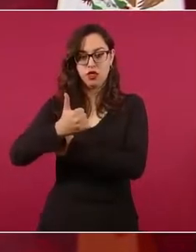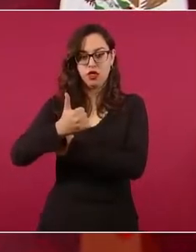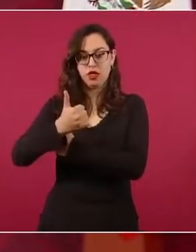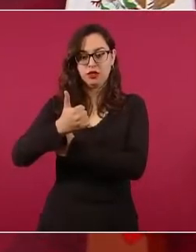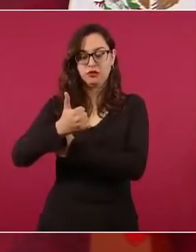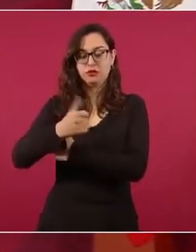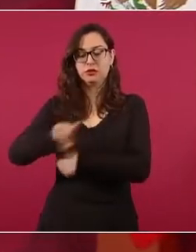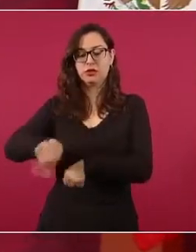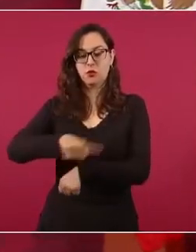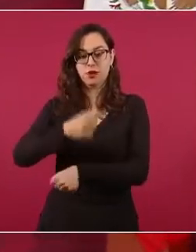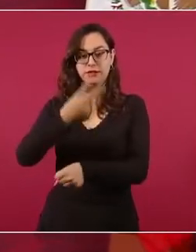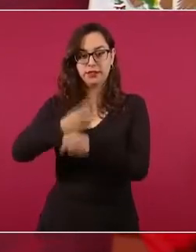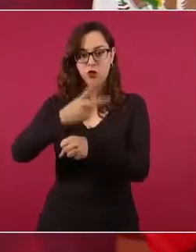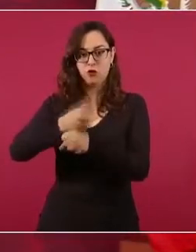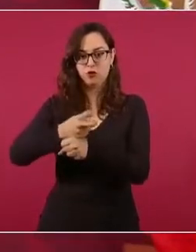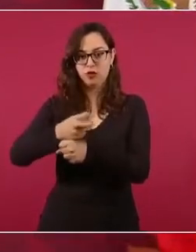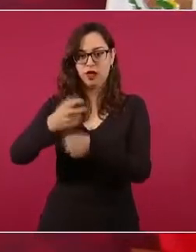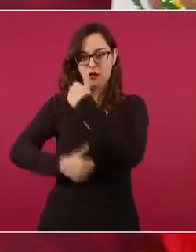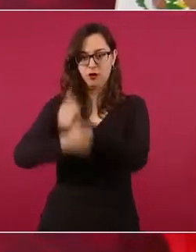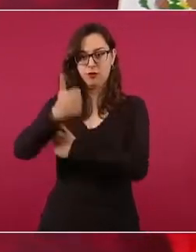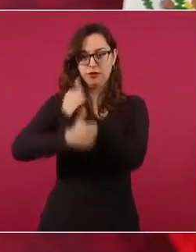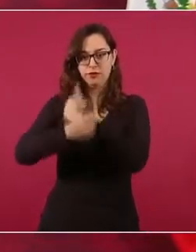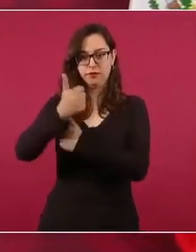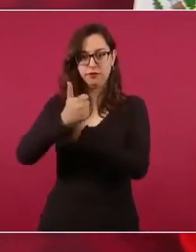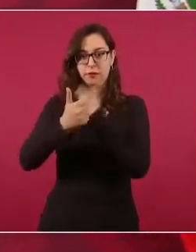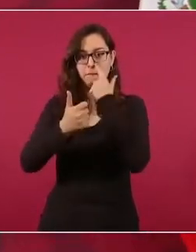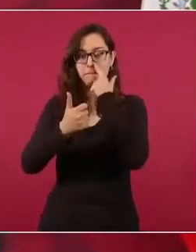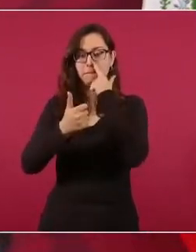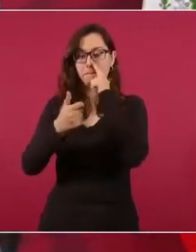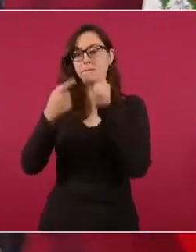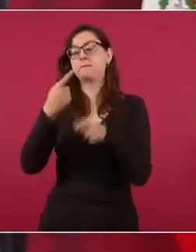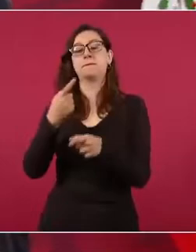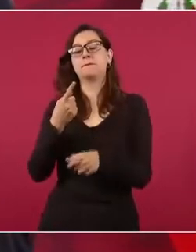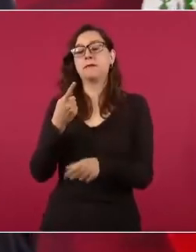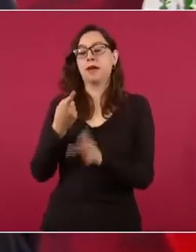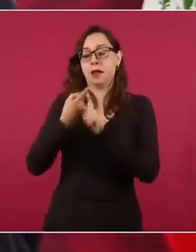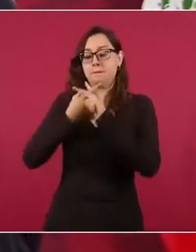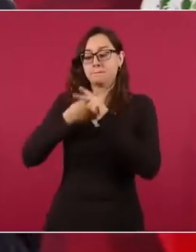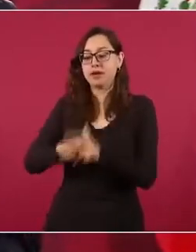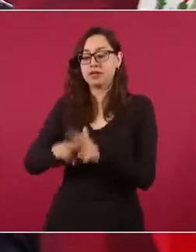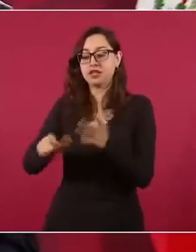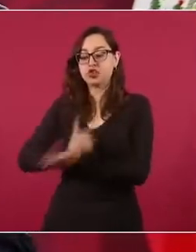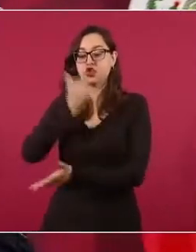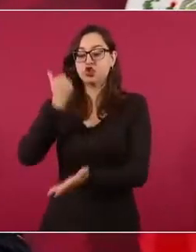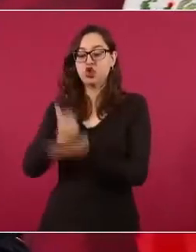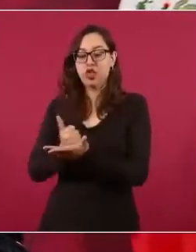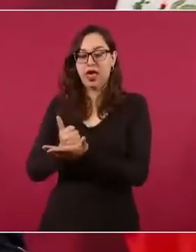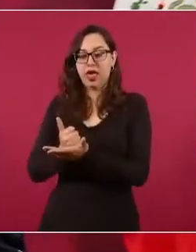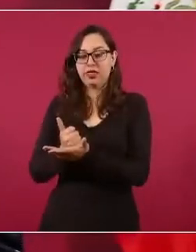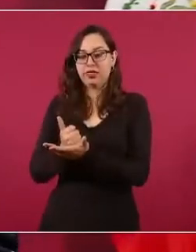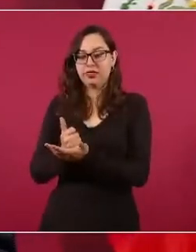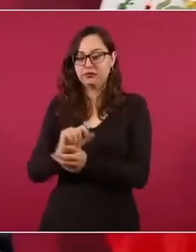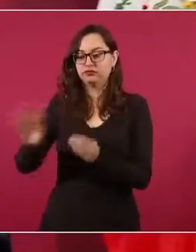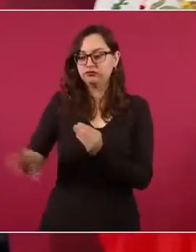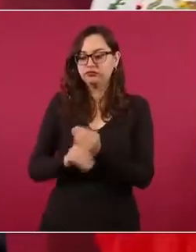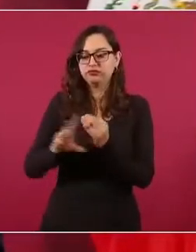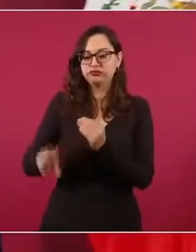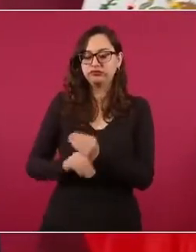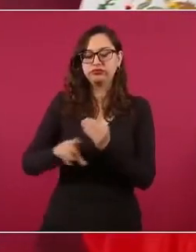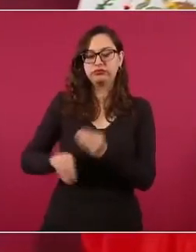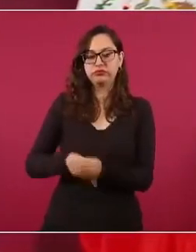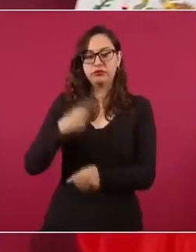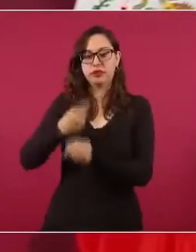y luego empiezan a cambiar porque empiezan a llegar los votos de las zonas más apartadas.